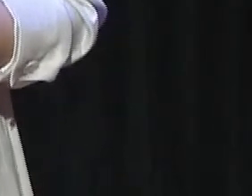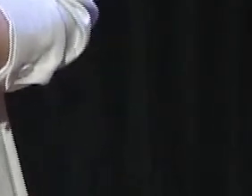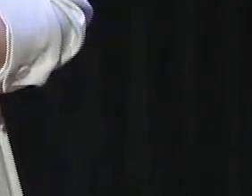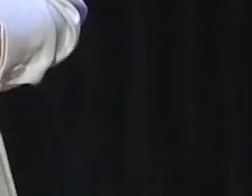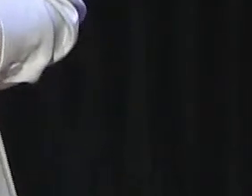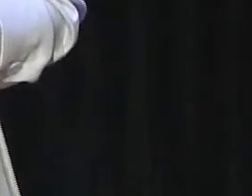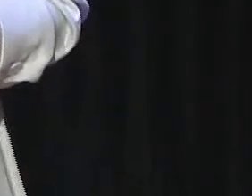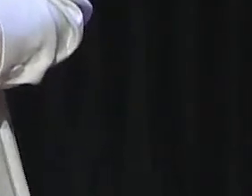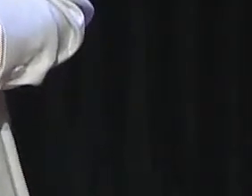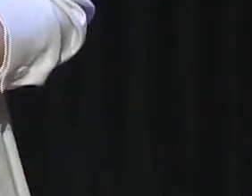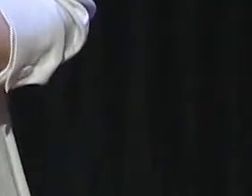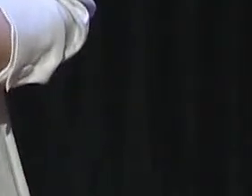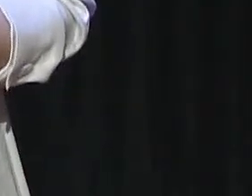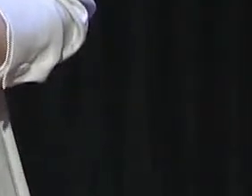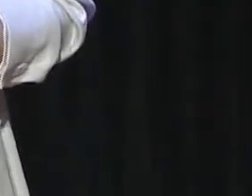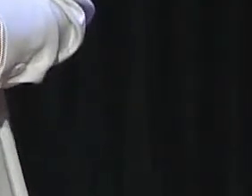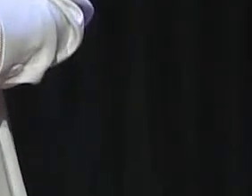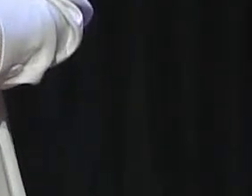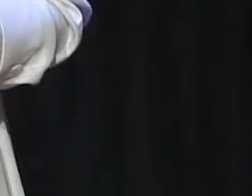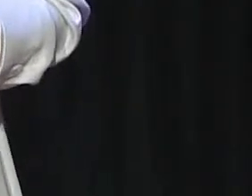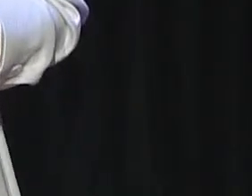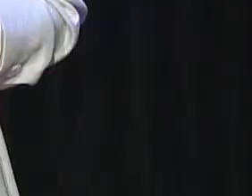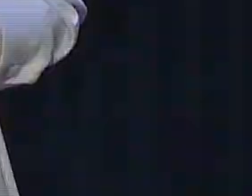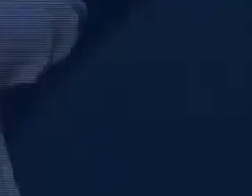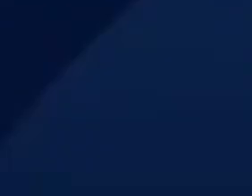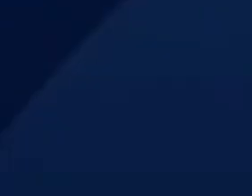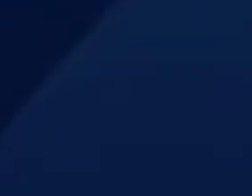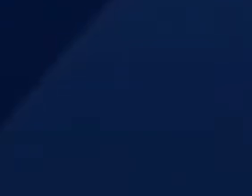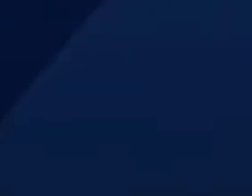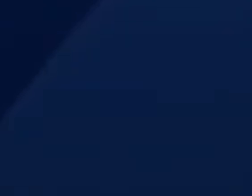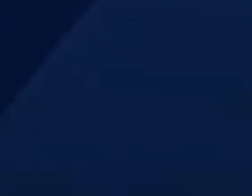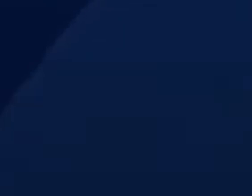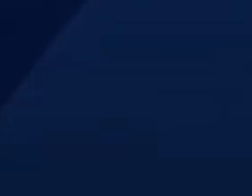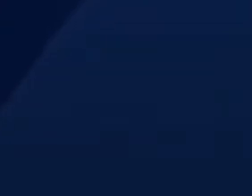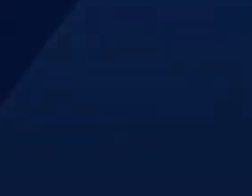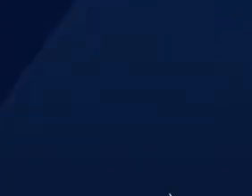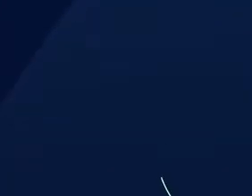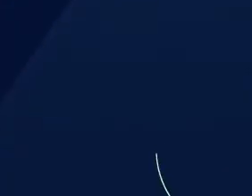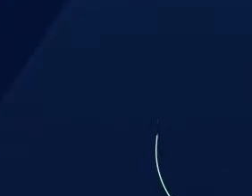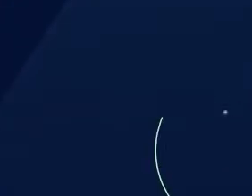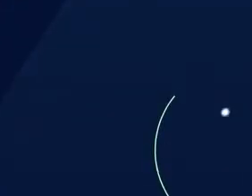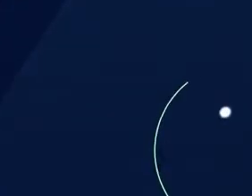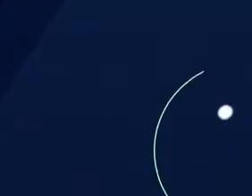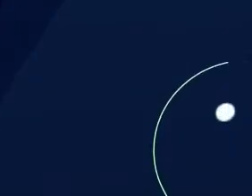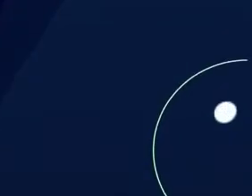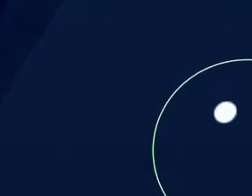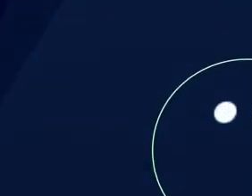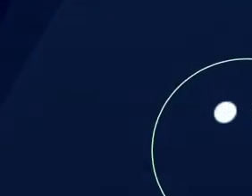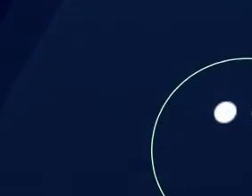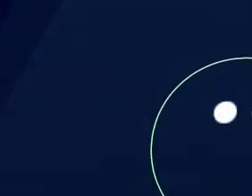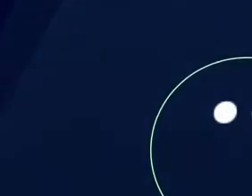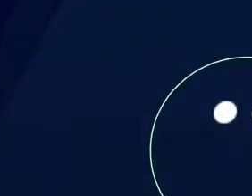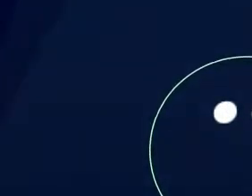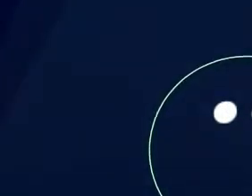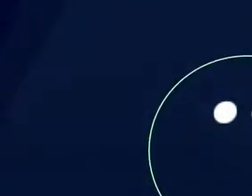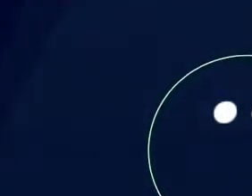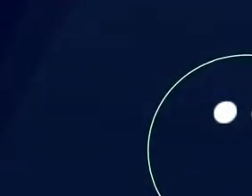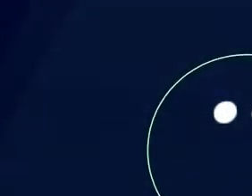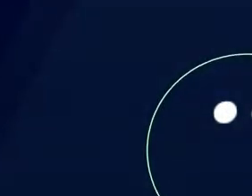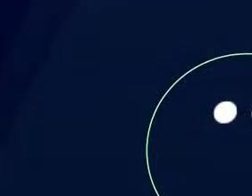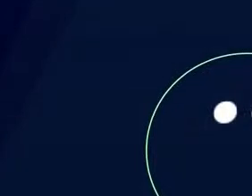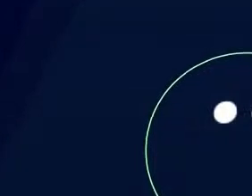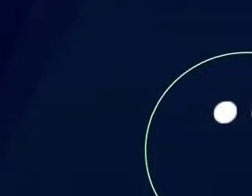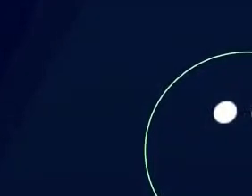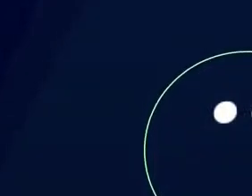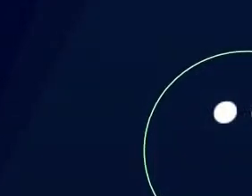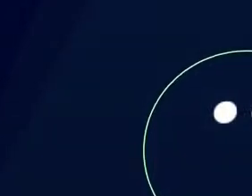una de las fuerzas. Lo vemos. Debate de candidatos a gobernadores de Mendoza. Así será la dinámica de este debate. Tendrán